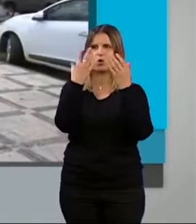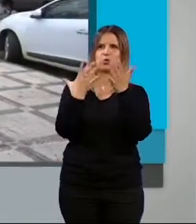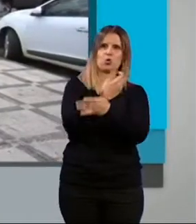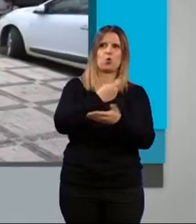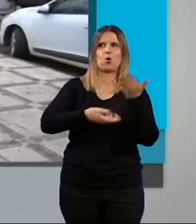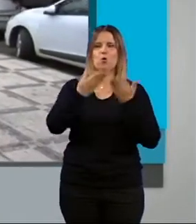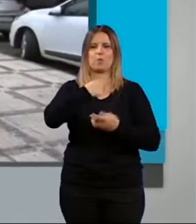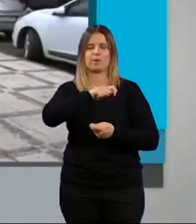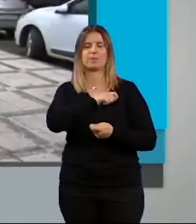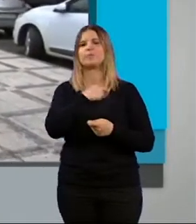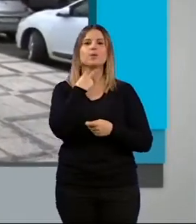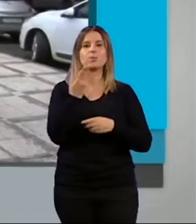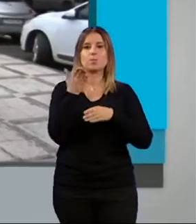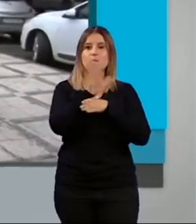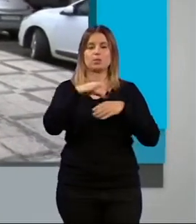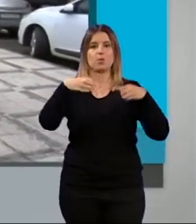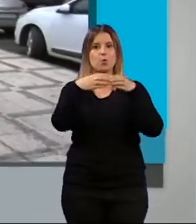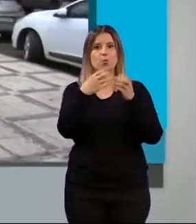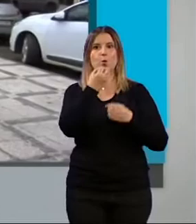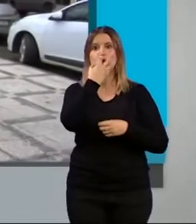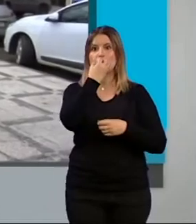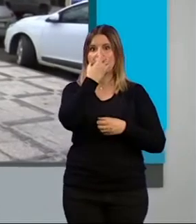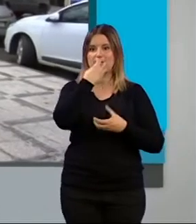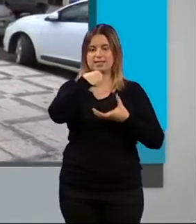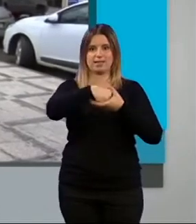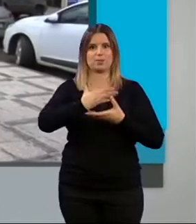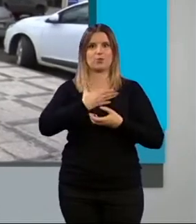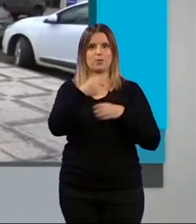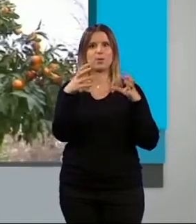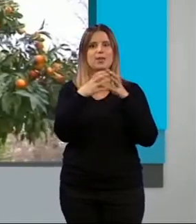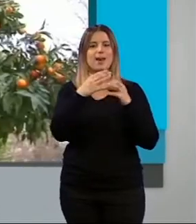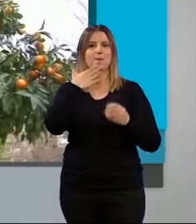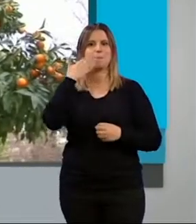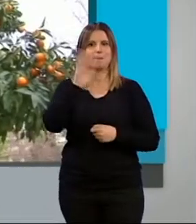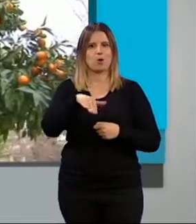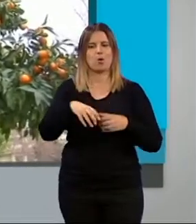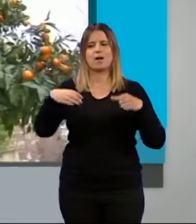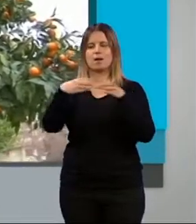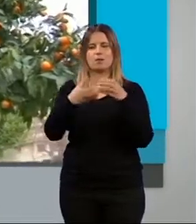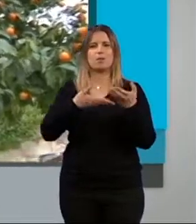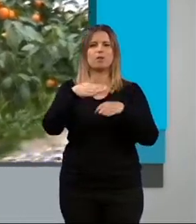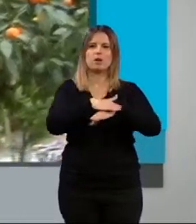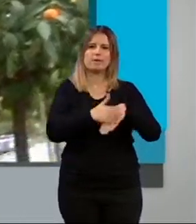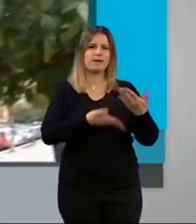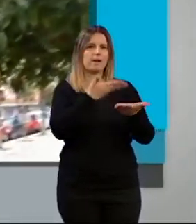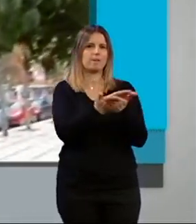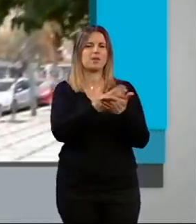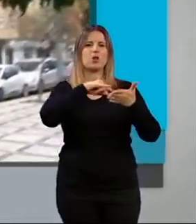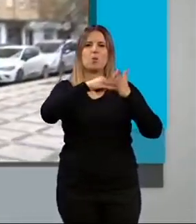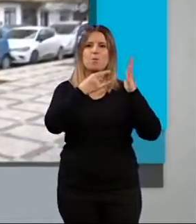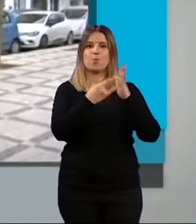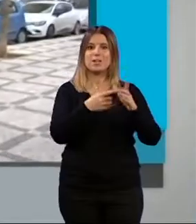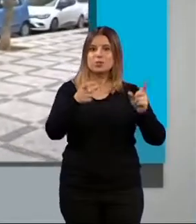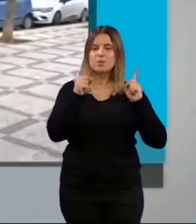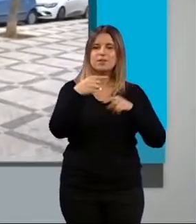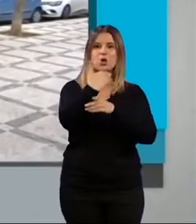El portavoz del Grupo Municipal Socialista en el Ayuntamiento de la Capital, Francisco Cuenca, ha pedido al equipo de gobierno que paralice el proyecto previsto